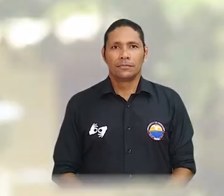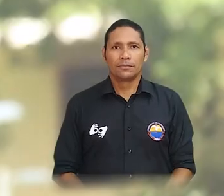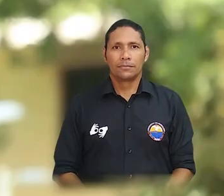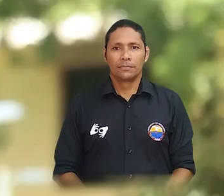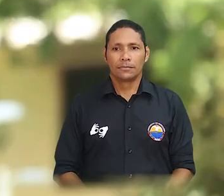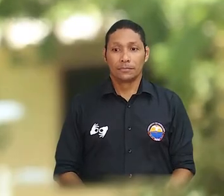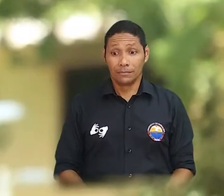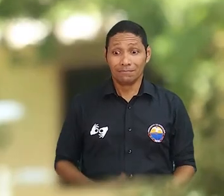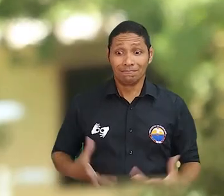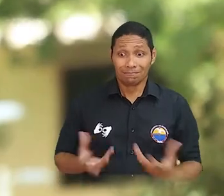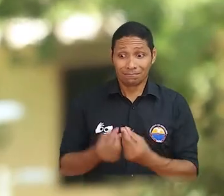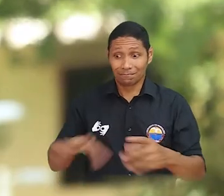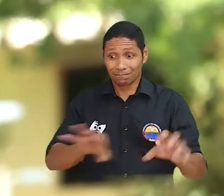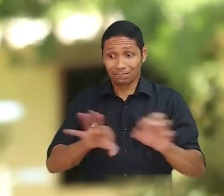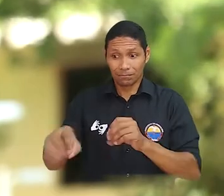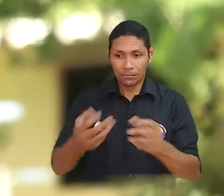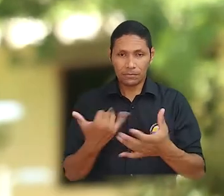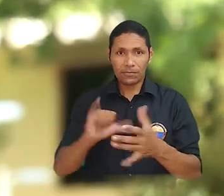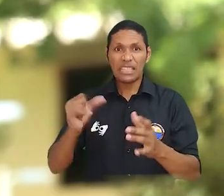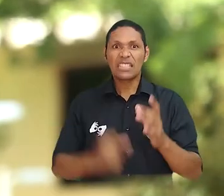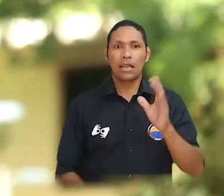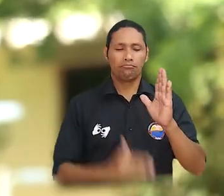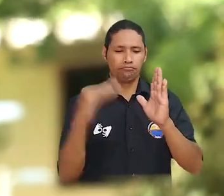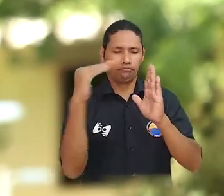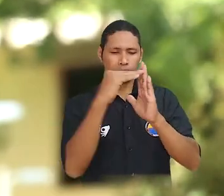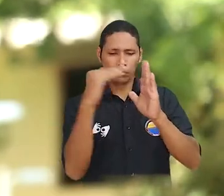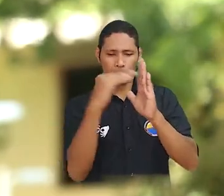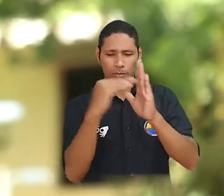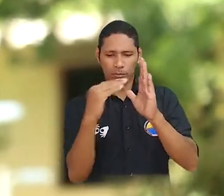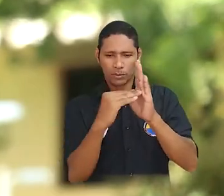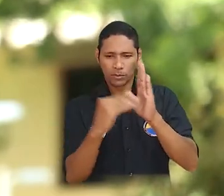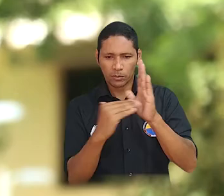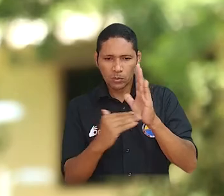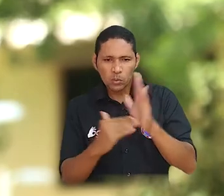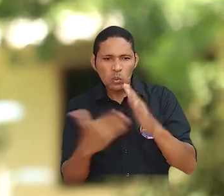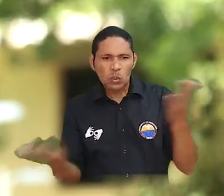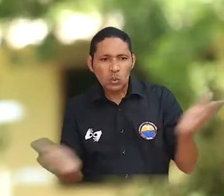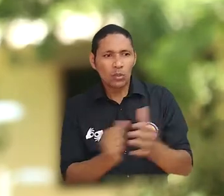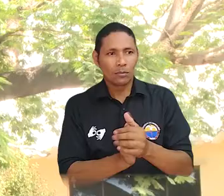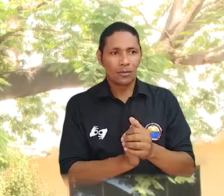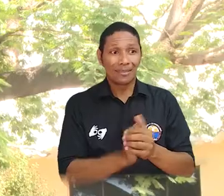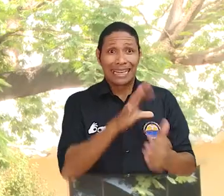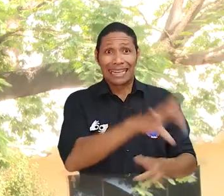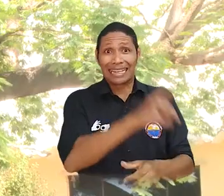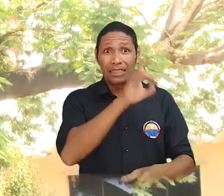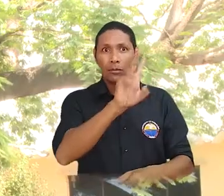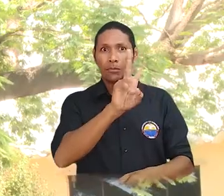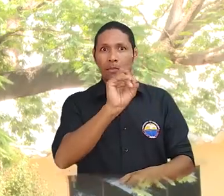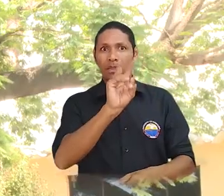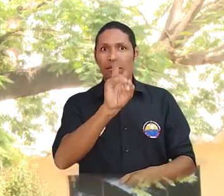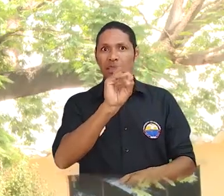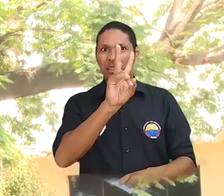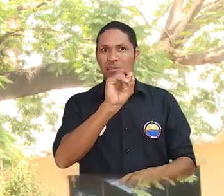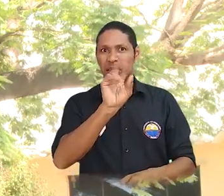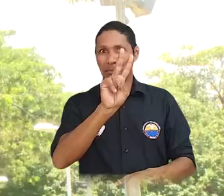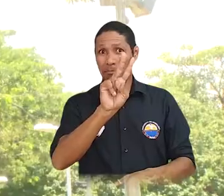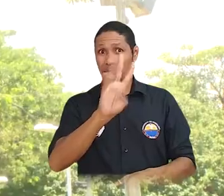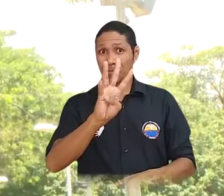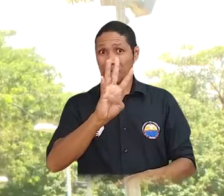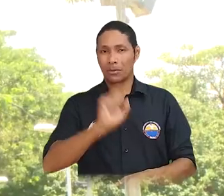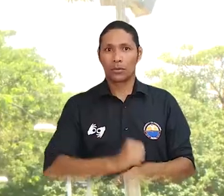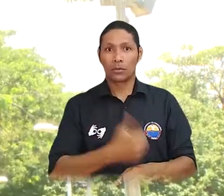El Comité de Garantía se expidió el cronograma de consulta para el rector de la Universidad del Magdalena 2020-2024.